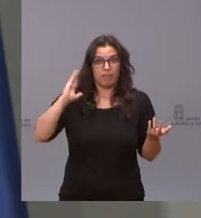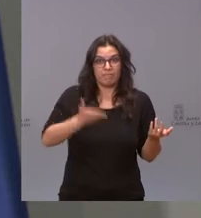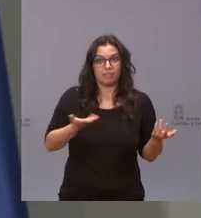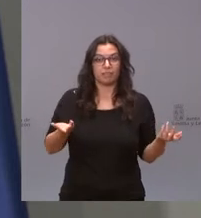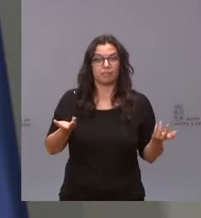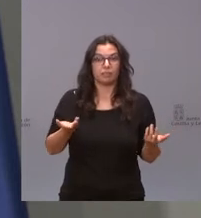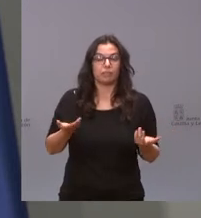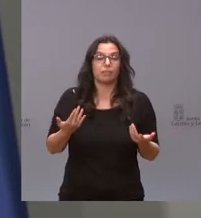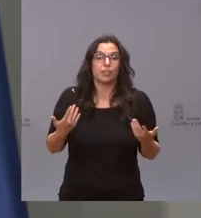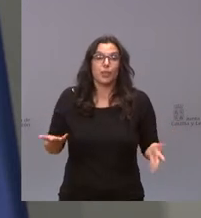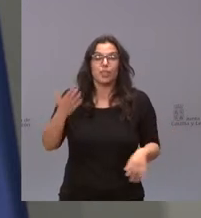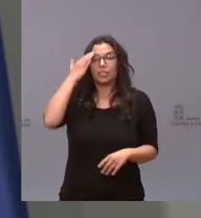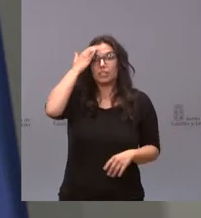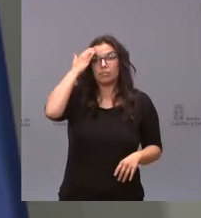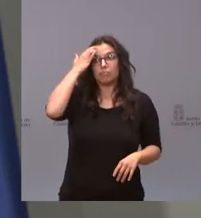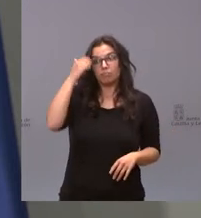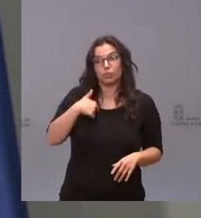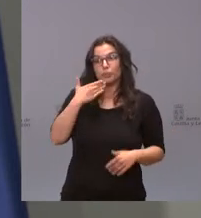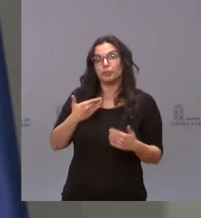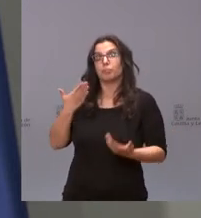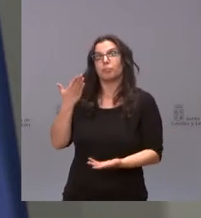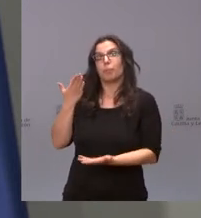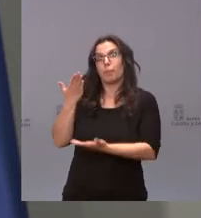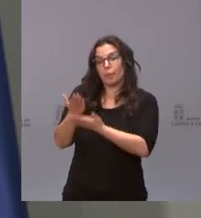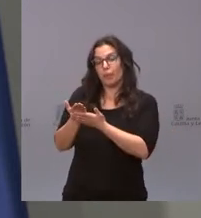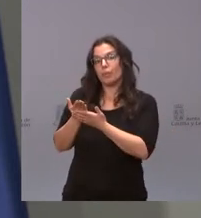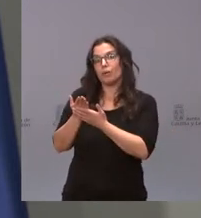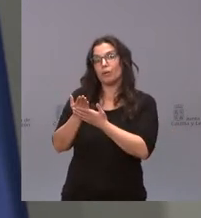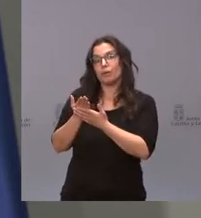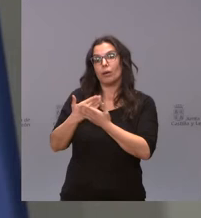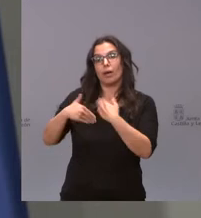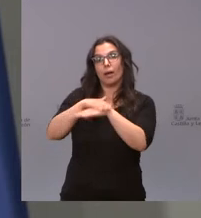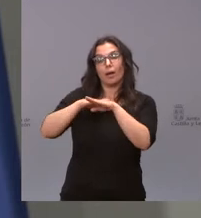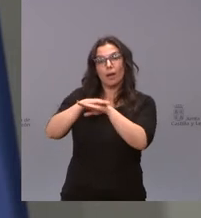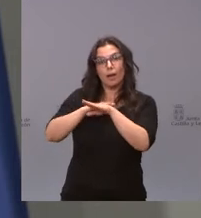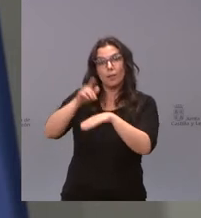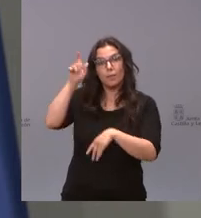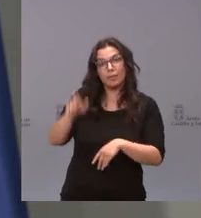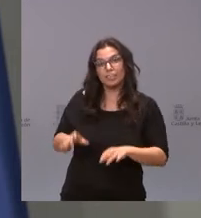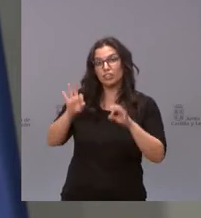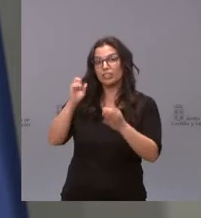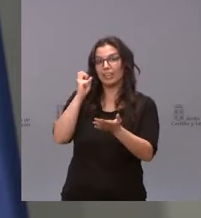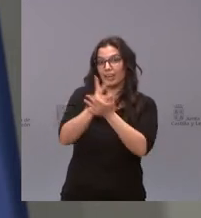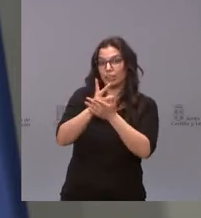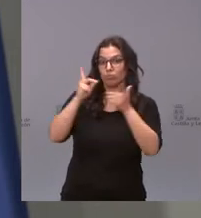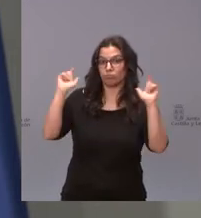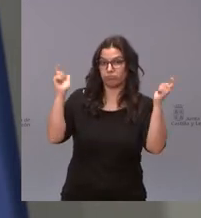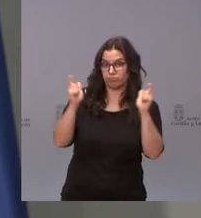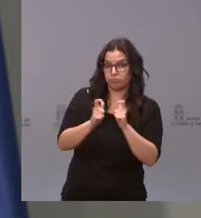por tanto yo lo que le pediría a la ministra del reto demográfico y al conjunto del gobierno